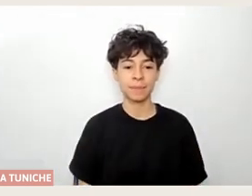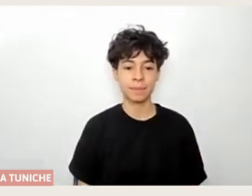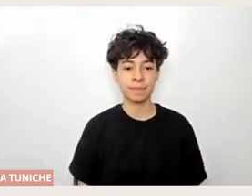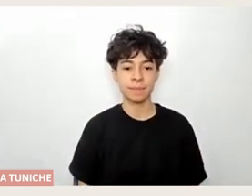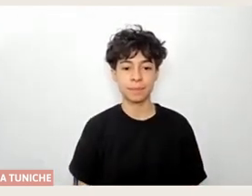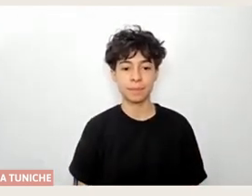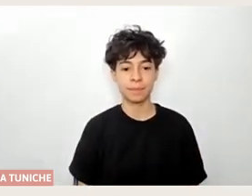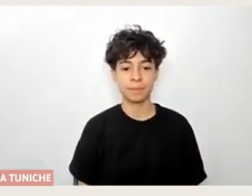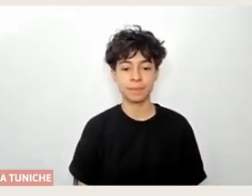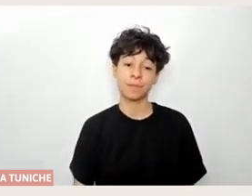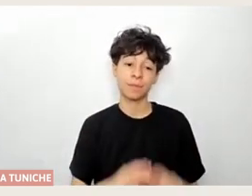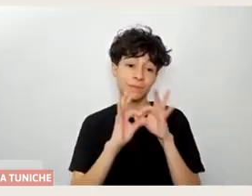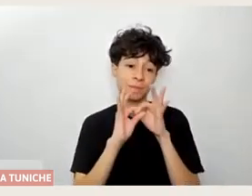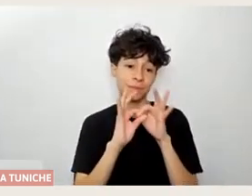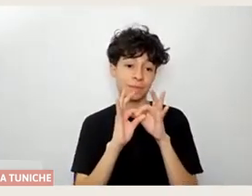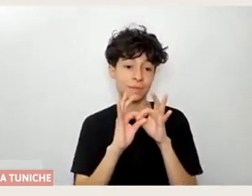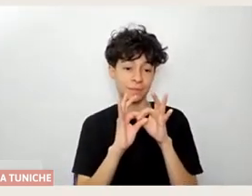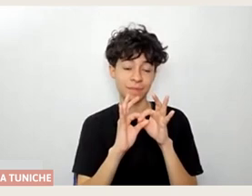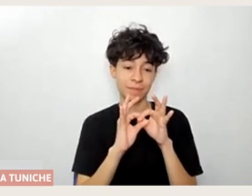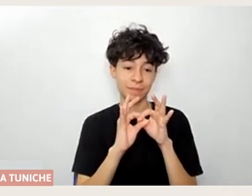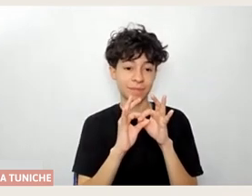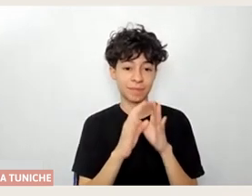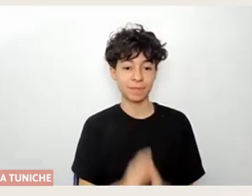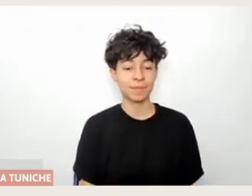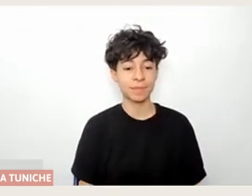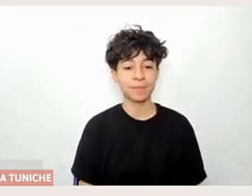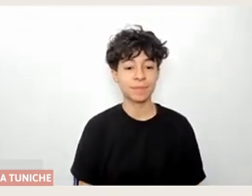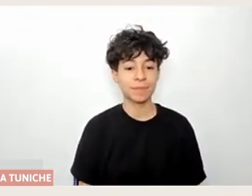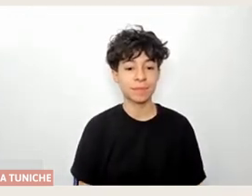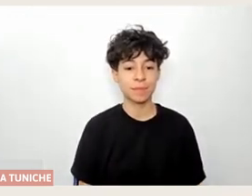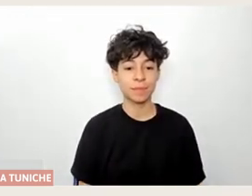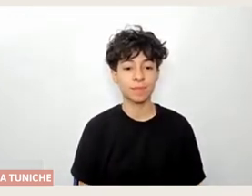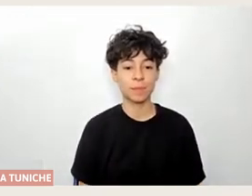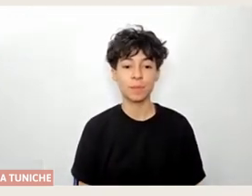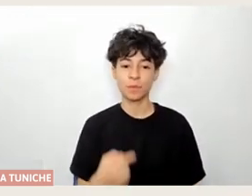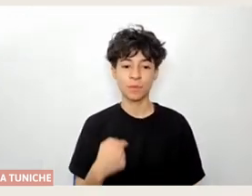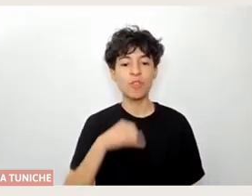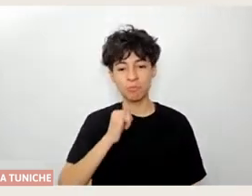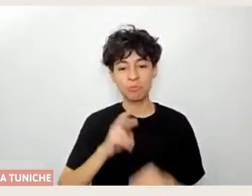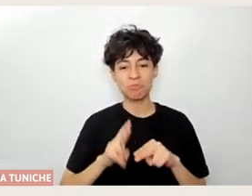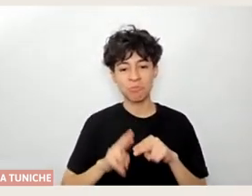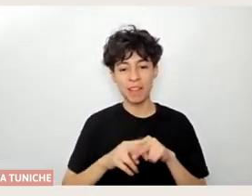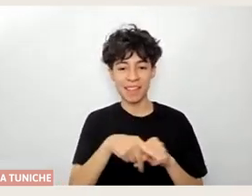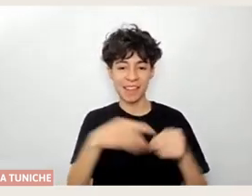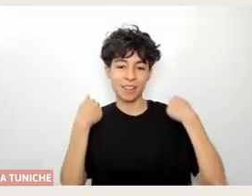muchísimas gracias José muchísimas muchísimas gracias yo lo voy a hacer no sé ustedes